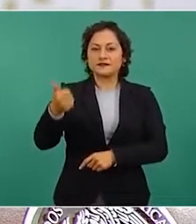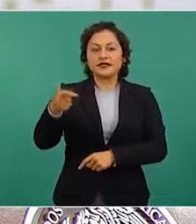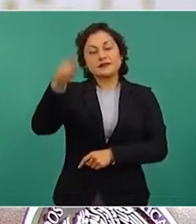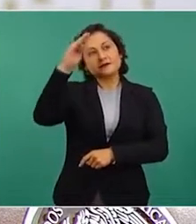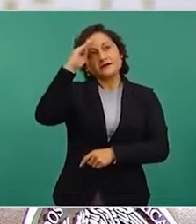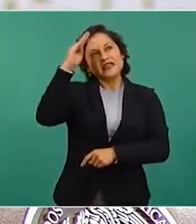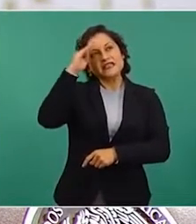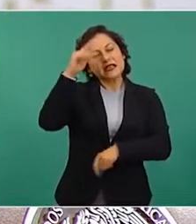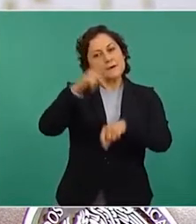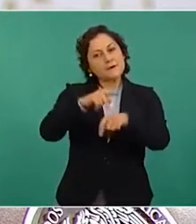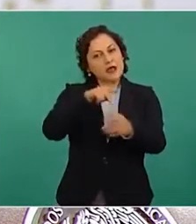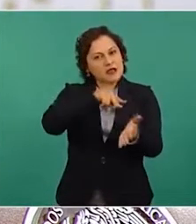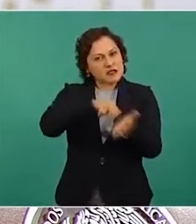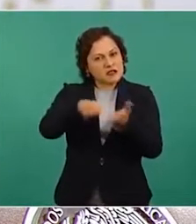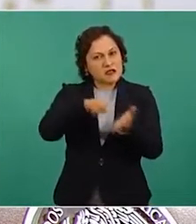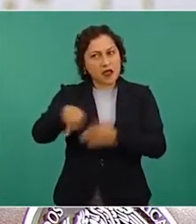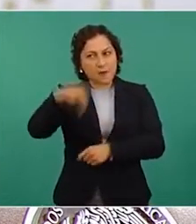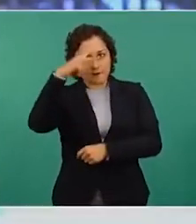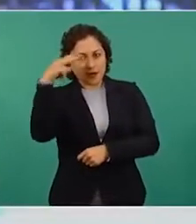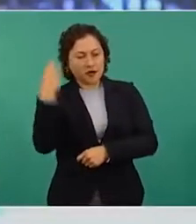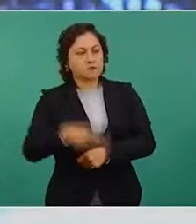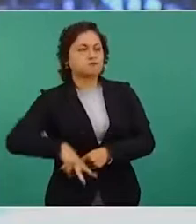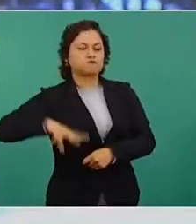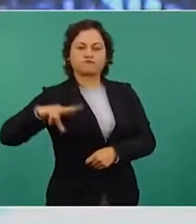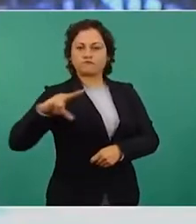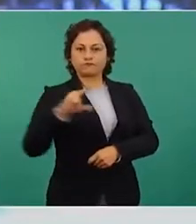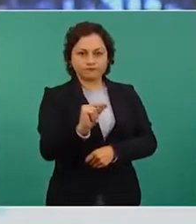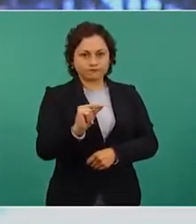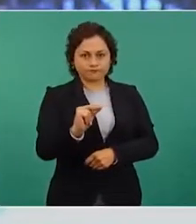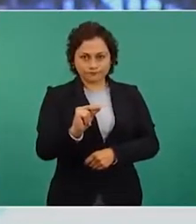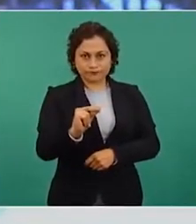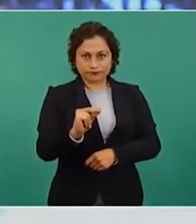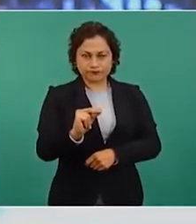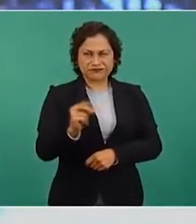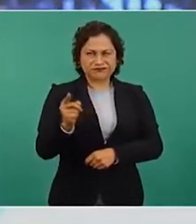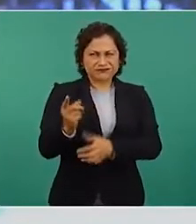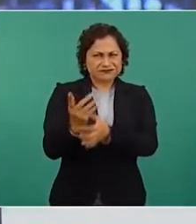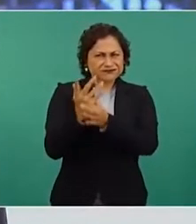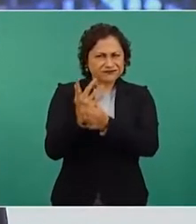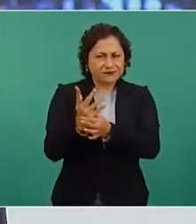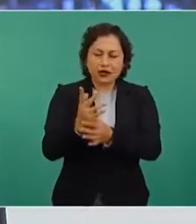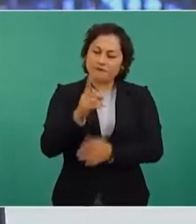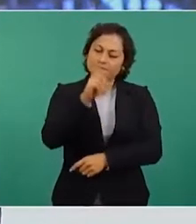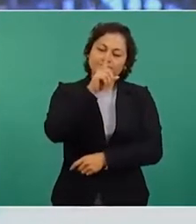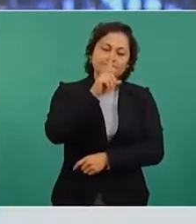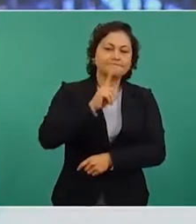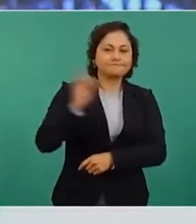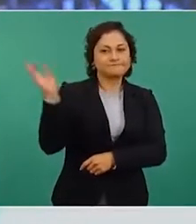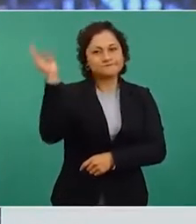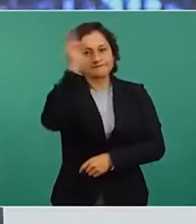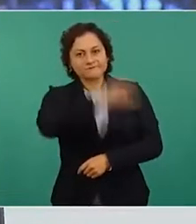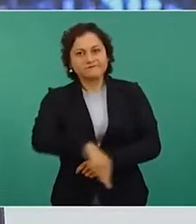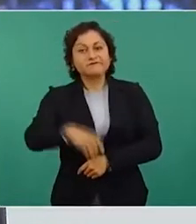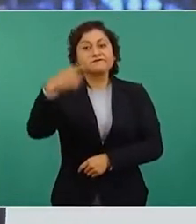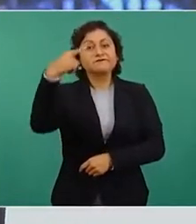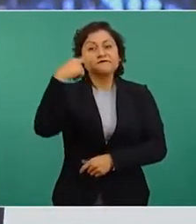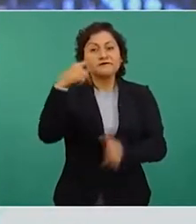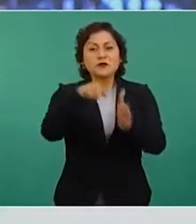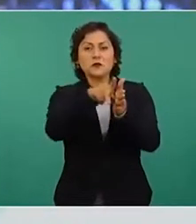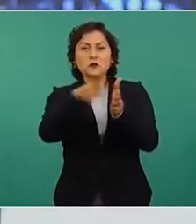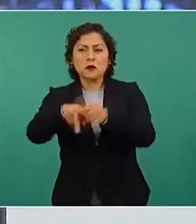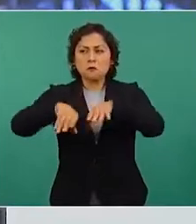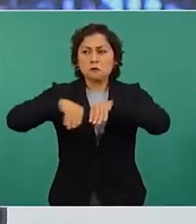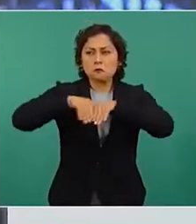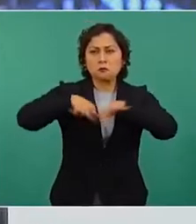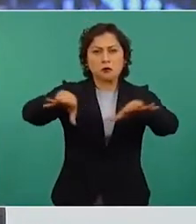México se resiste, algo completamente falso. Los medios de comunicación han buscado todo